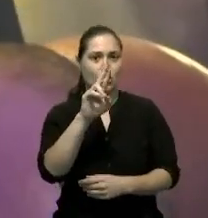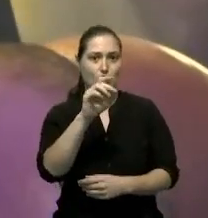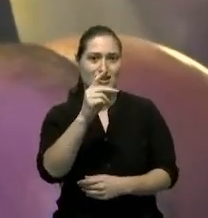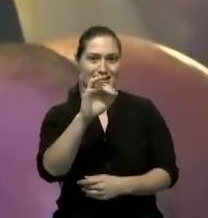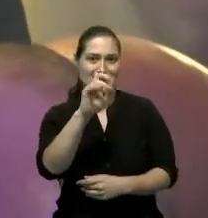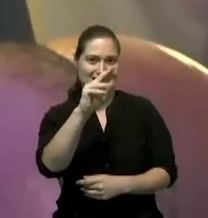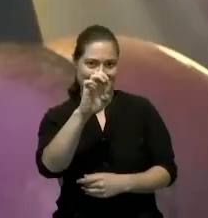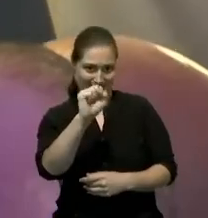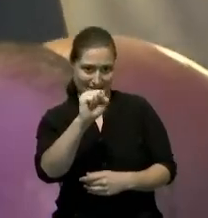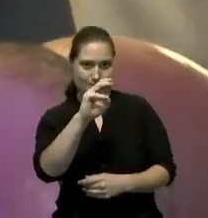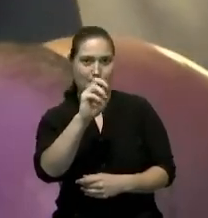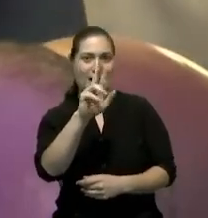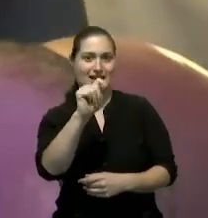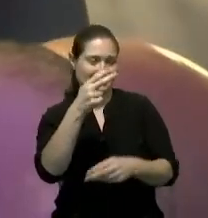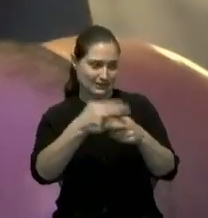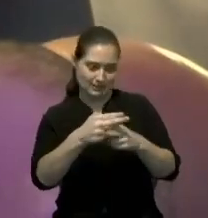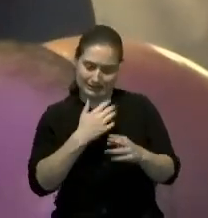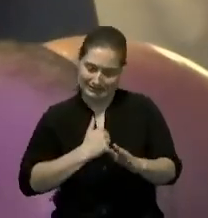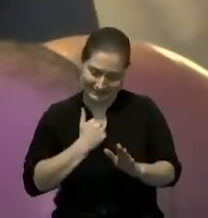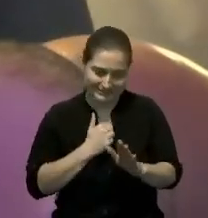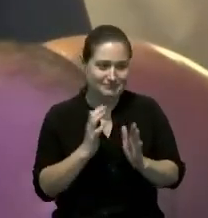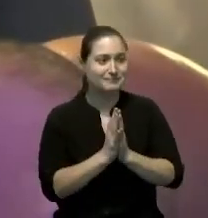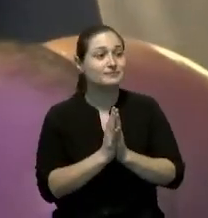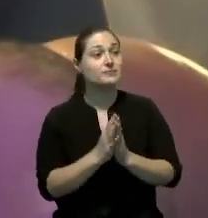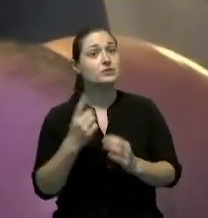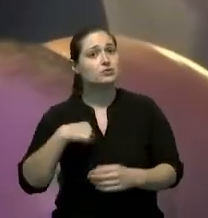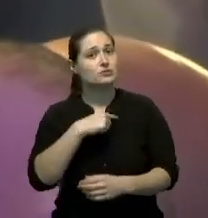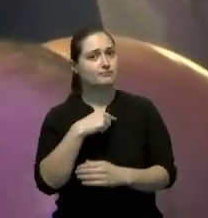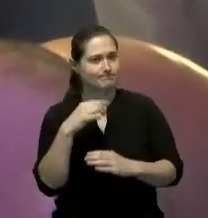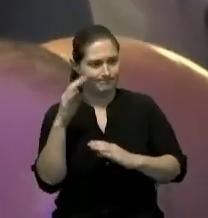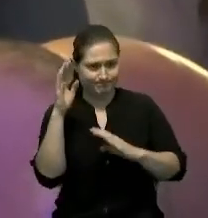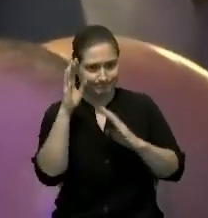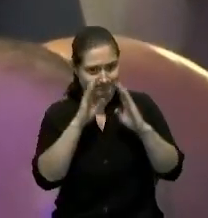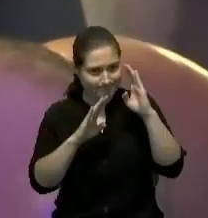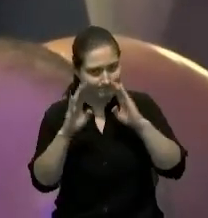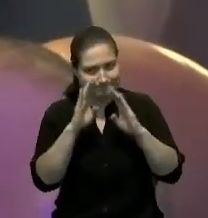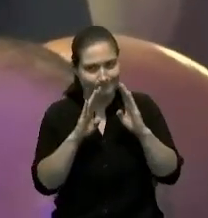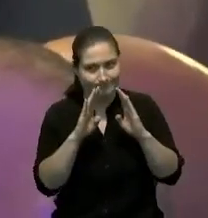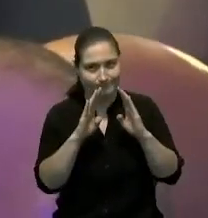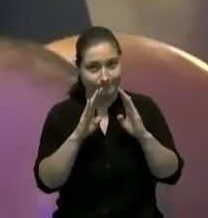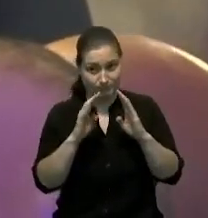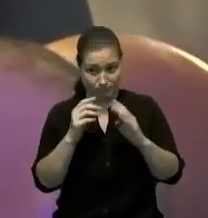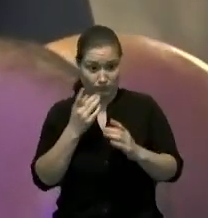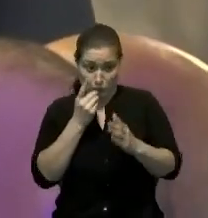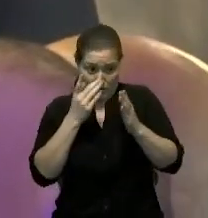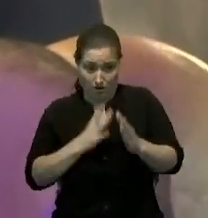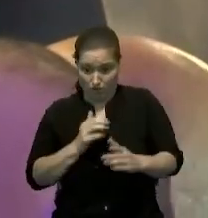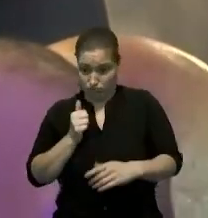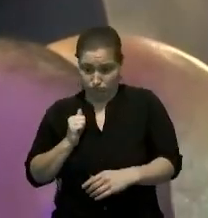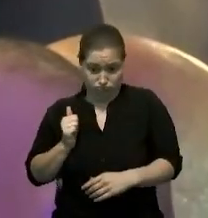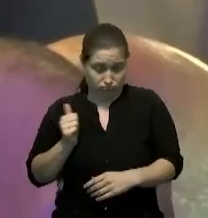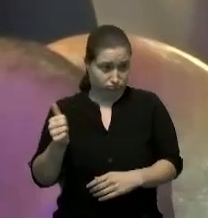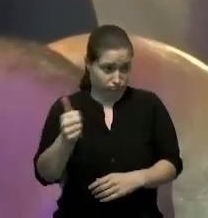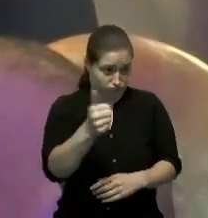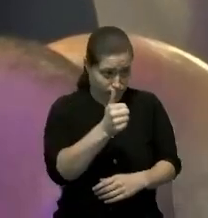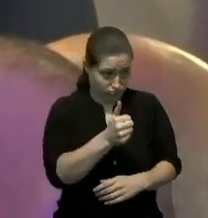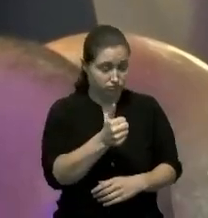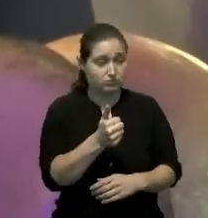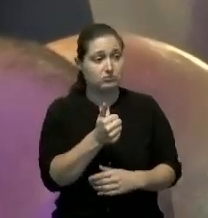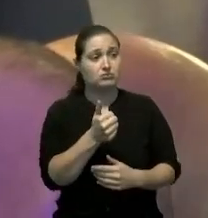perdón tenemos una preocupación como dominicanos que recibimos acá en el exterior